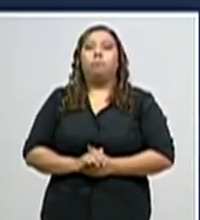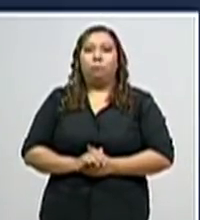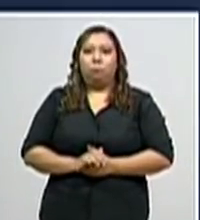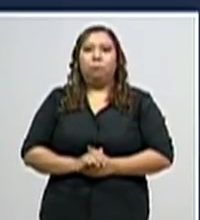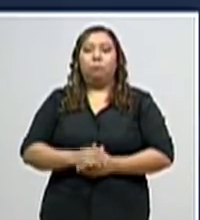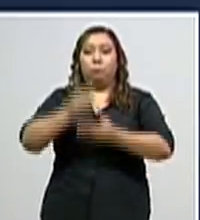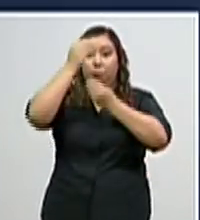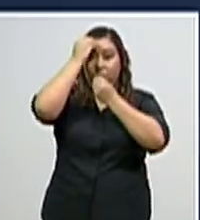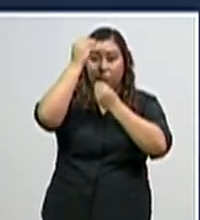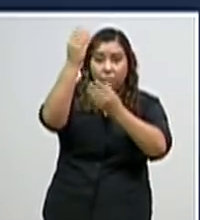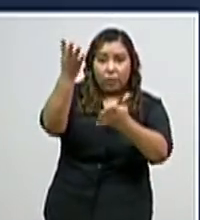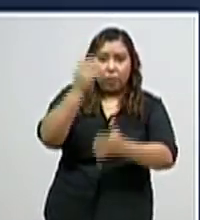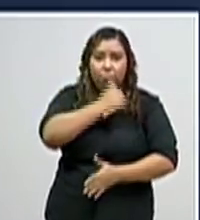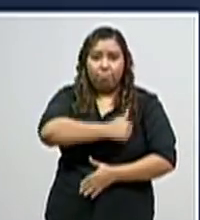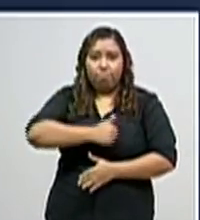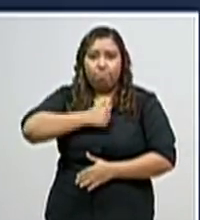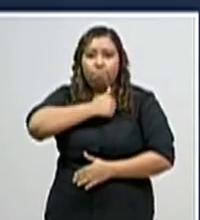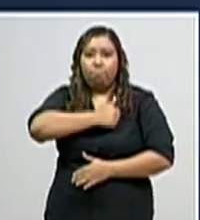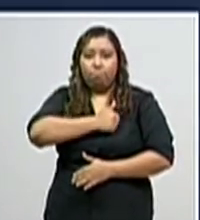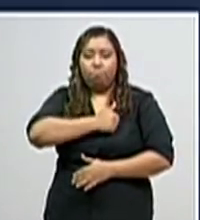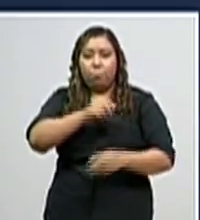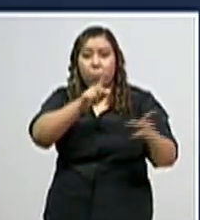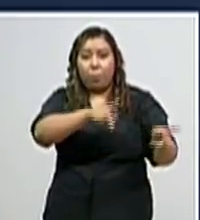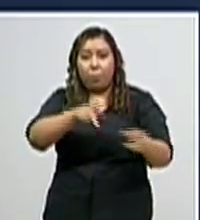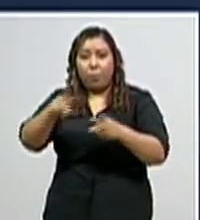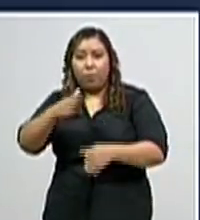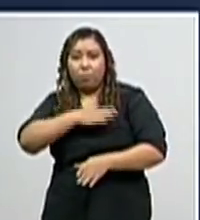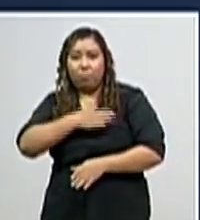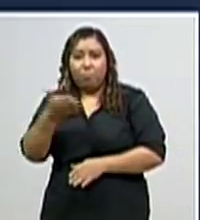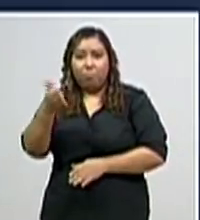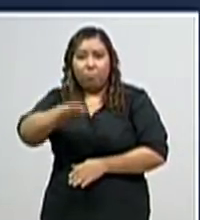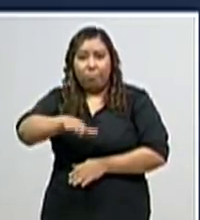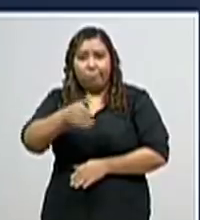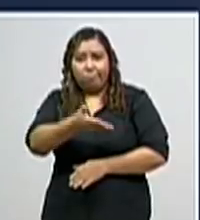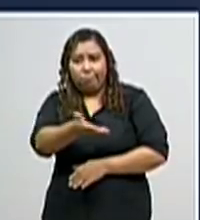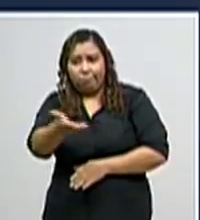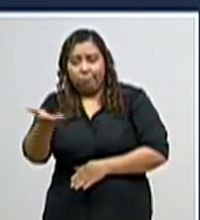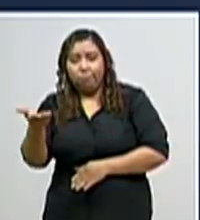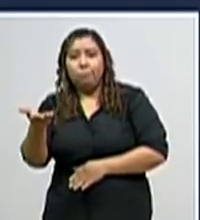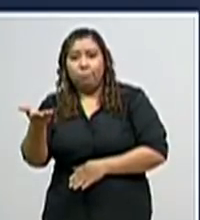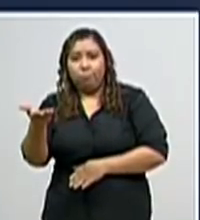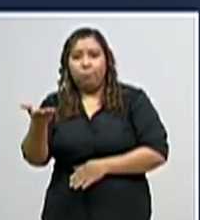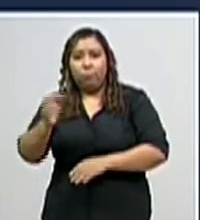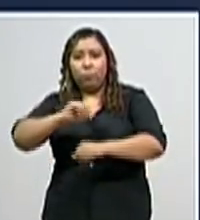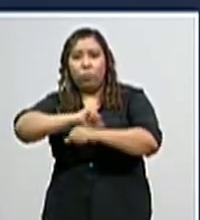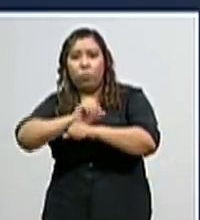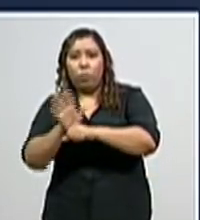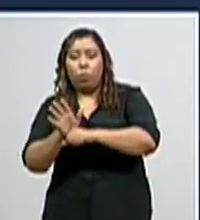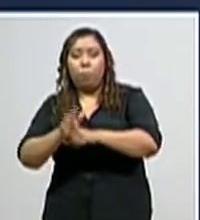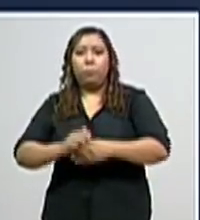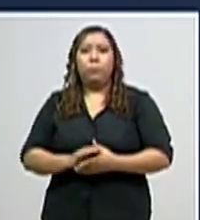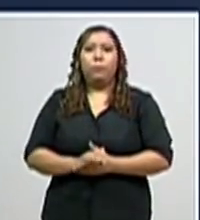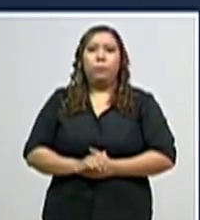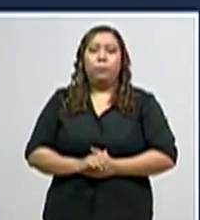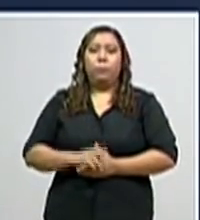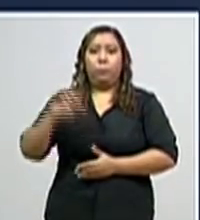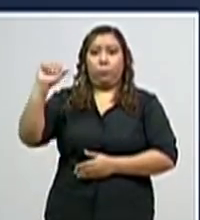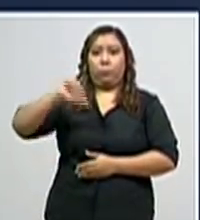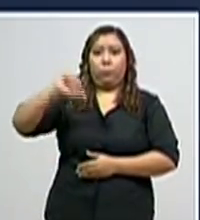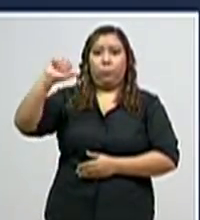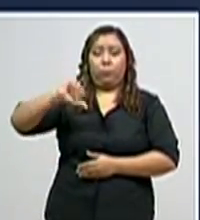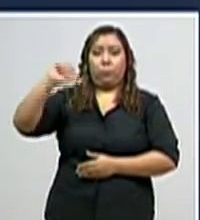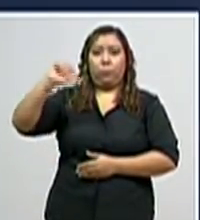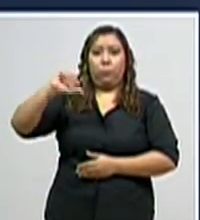Lamentamos profundamente tener que confirmar fallecimientos por esta enfermedad. En nuestro país, hoy,